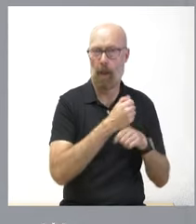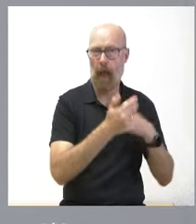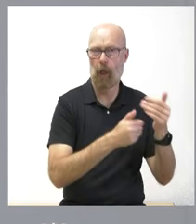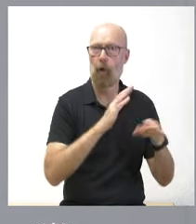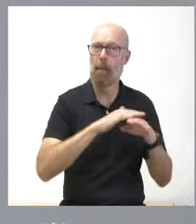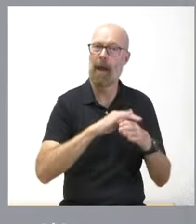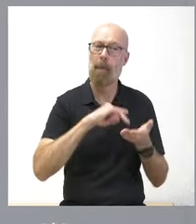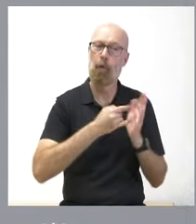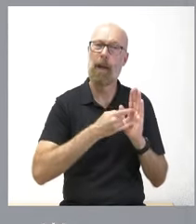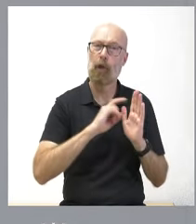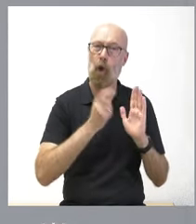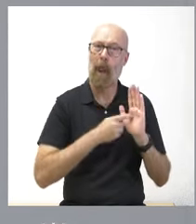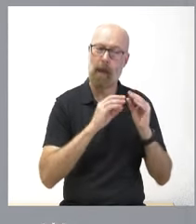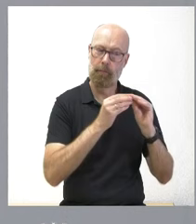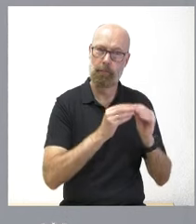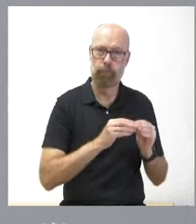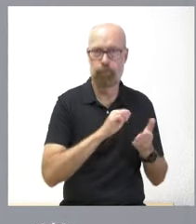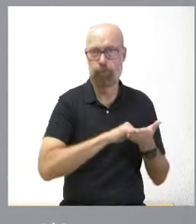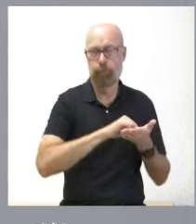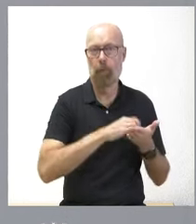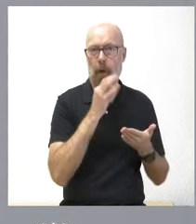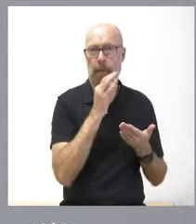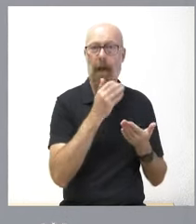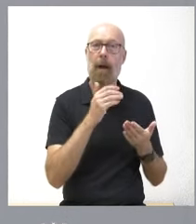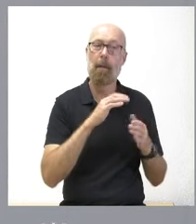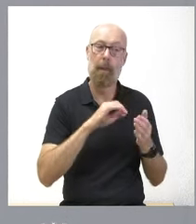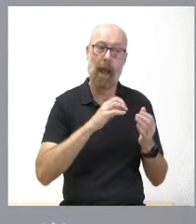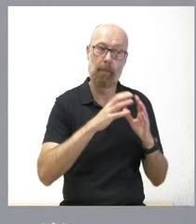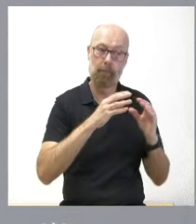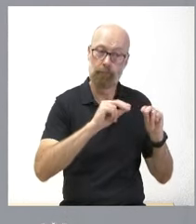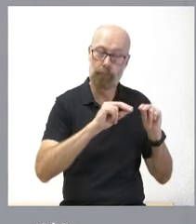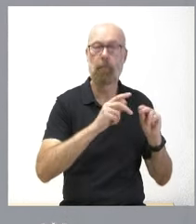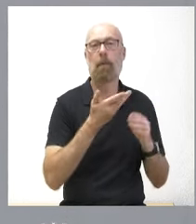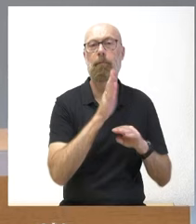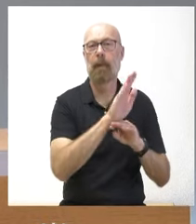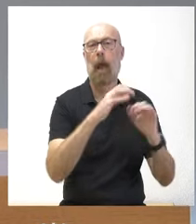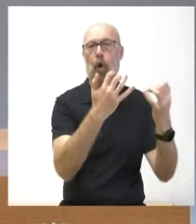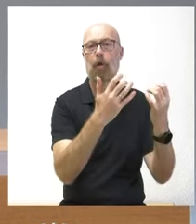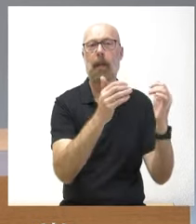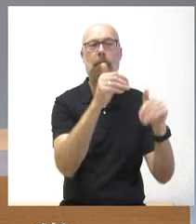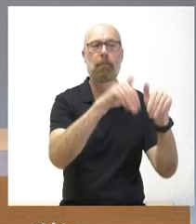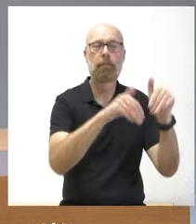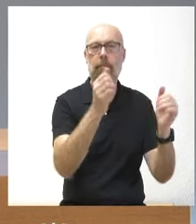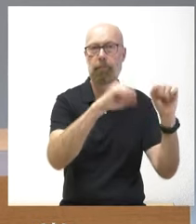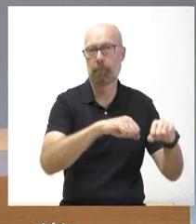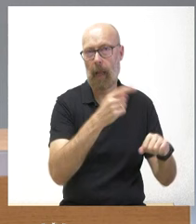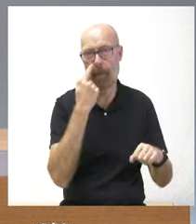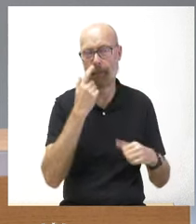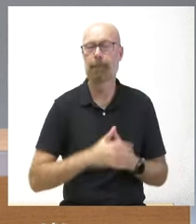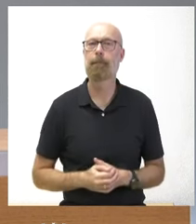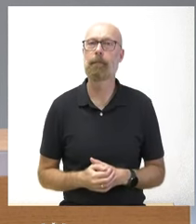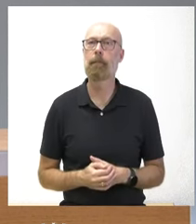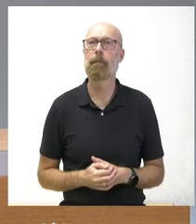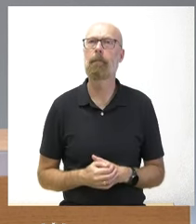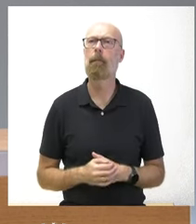garantizar su aprobación y podamos verlo con los grupos pues nuestra idea lógicamente es presentarlo a las cortes de Castilla y León vamos a volver a Segovia pero antes